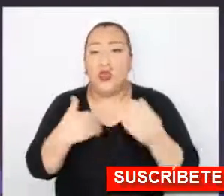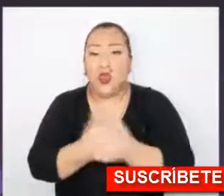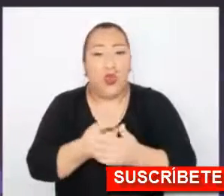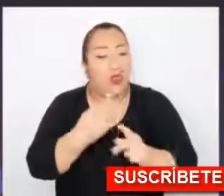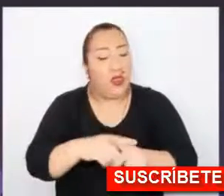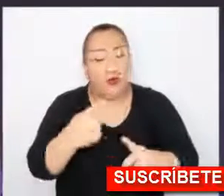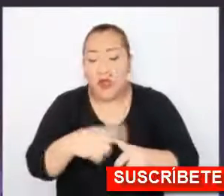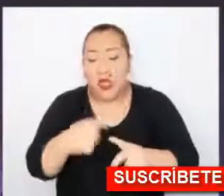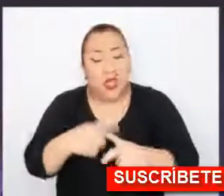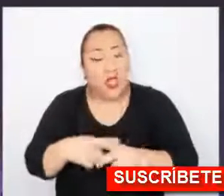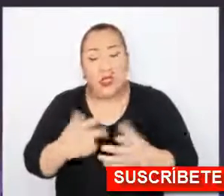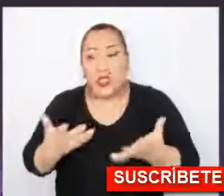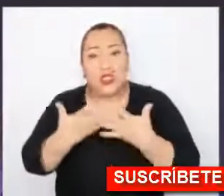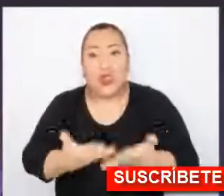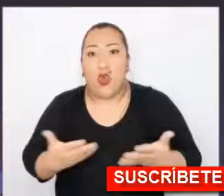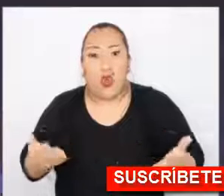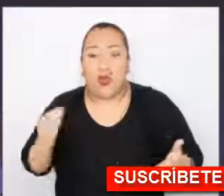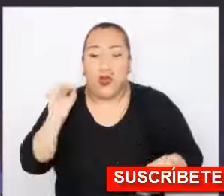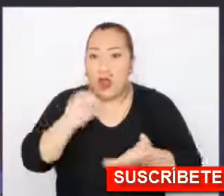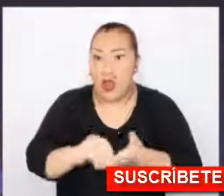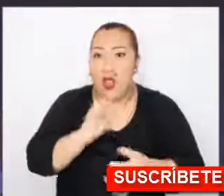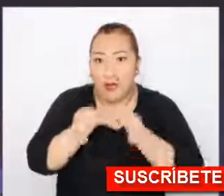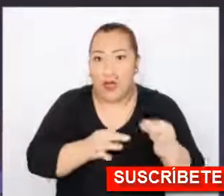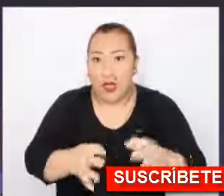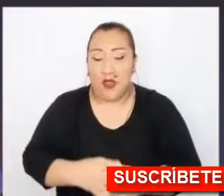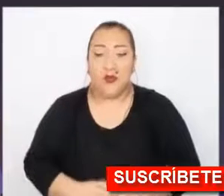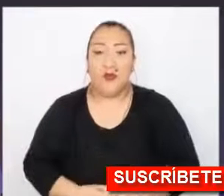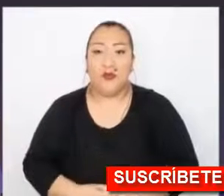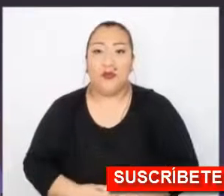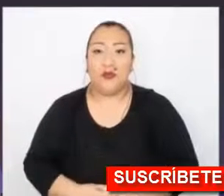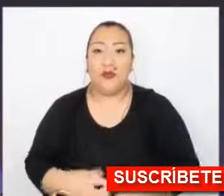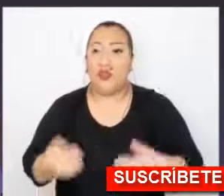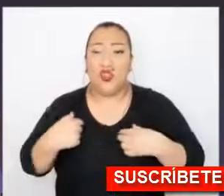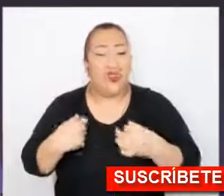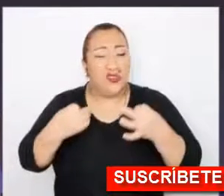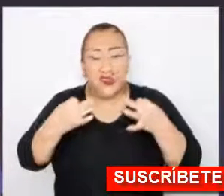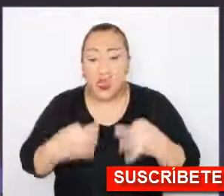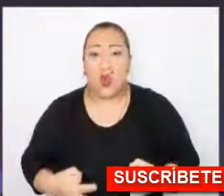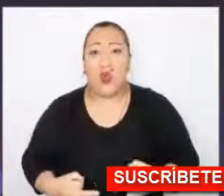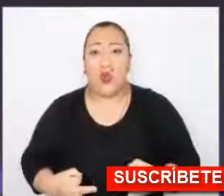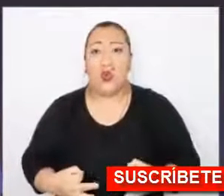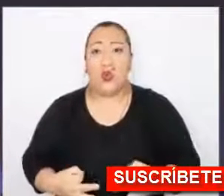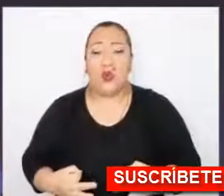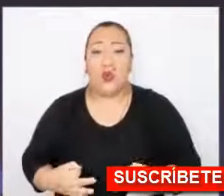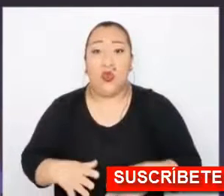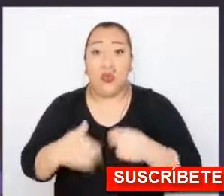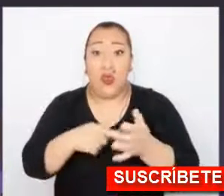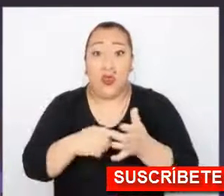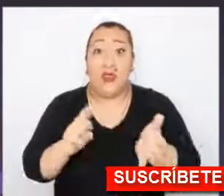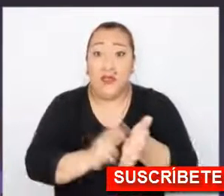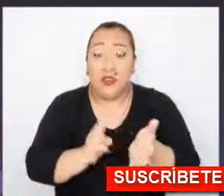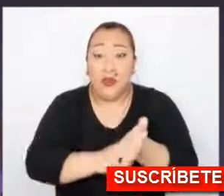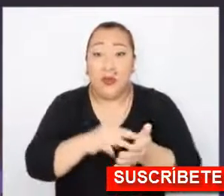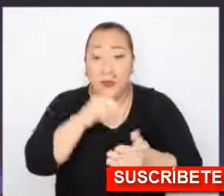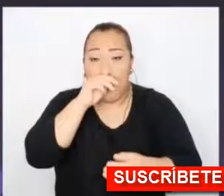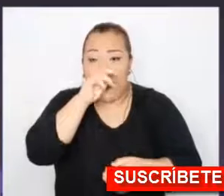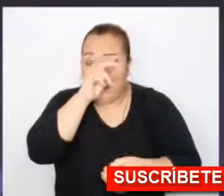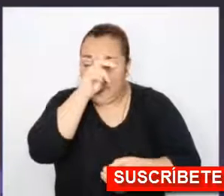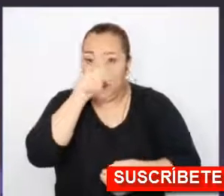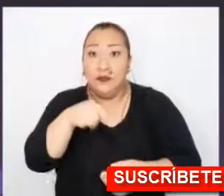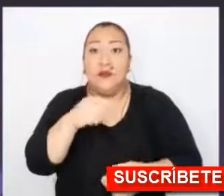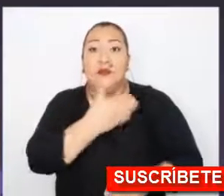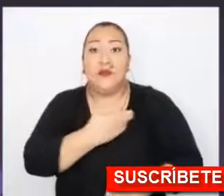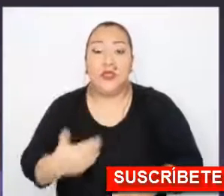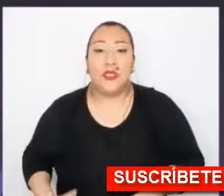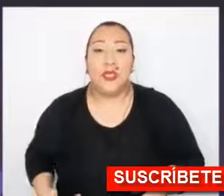Pueblo y todos estos parámetros estándares. Estamos absolutamente convencidos en la Defensoría del Pueblo